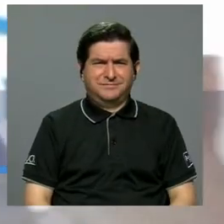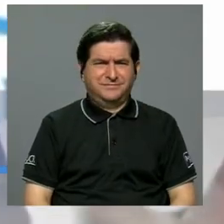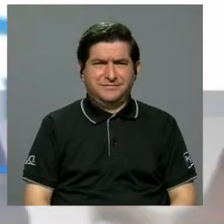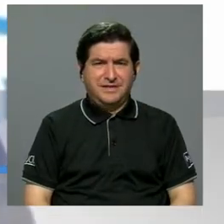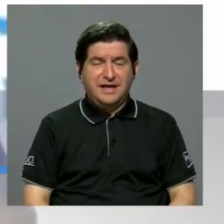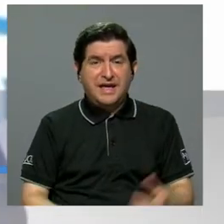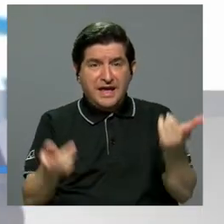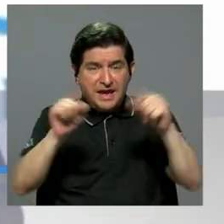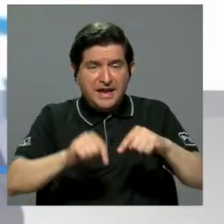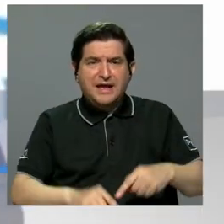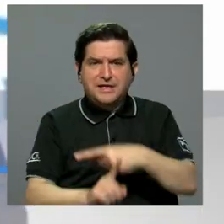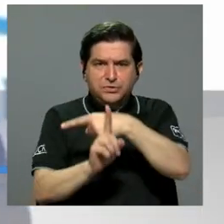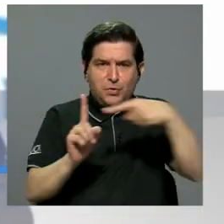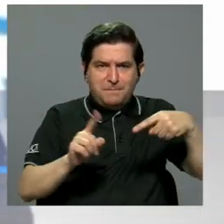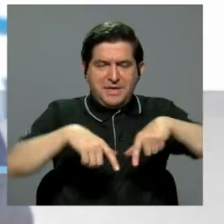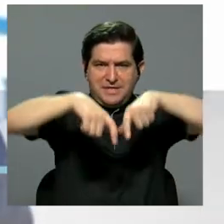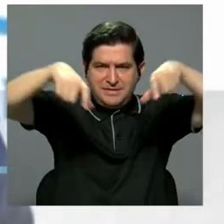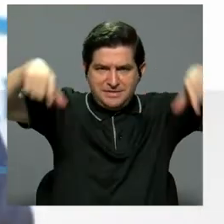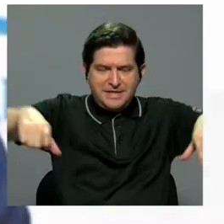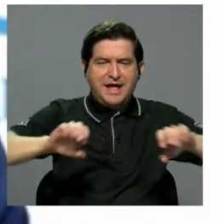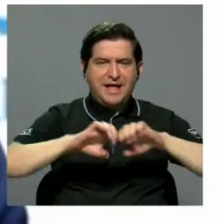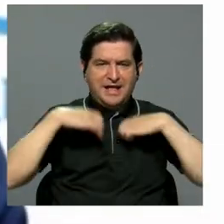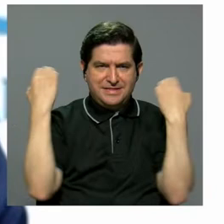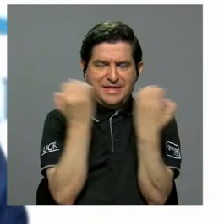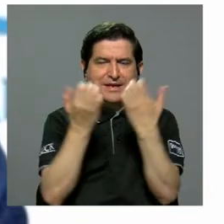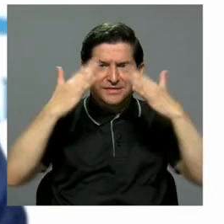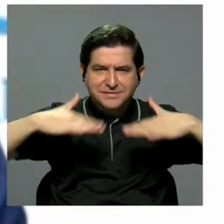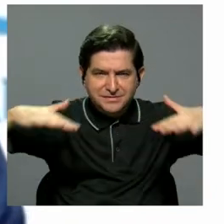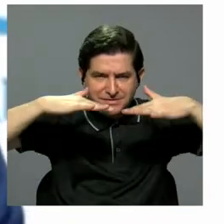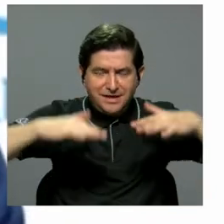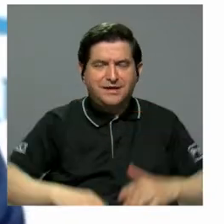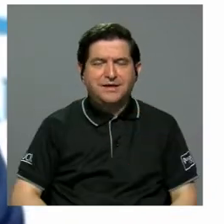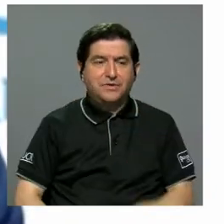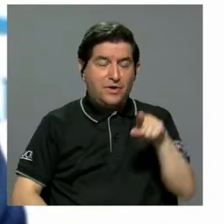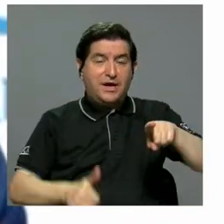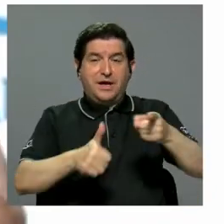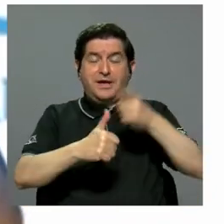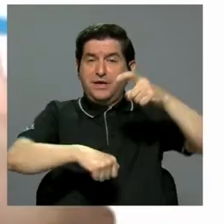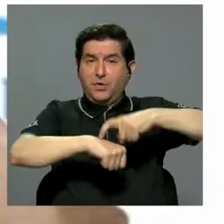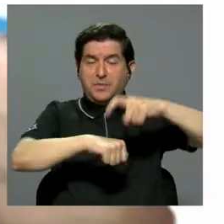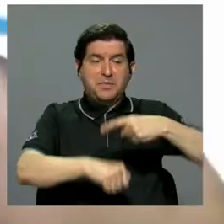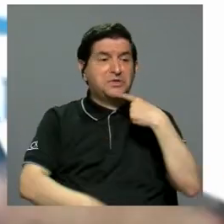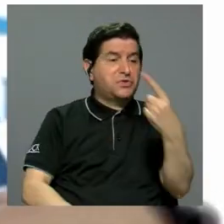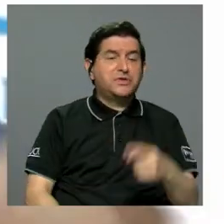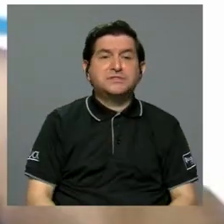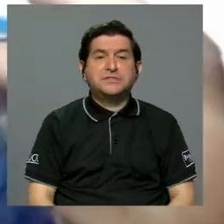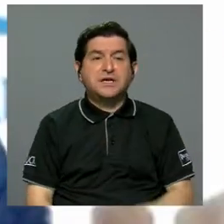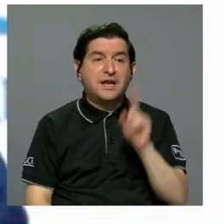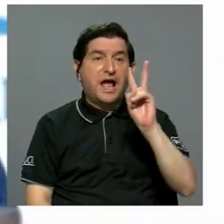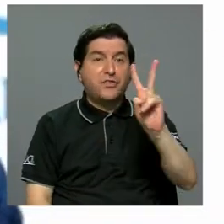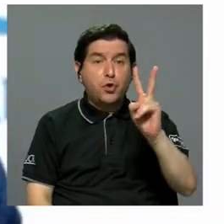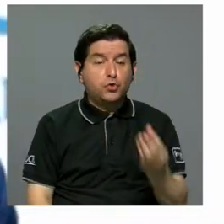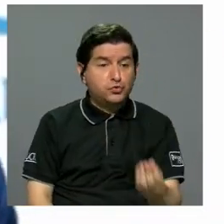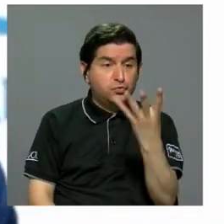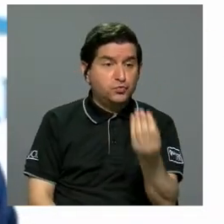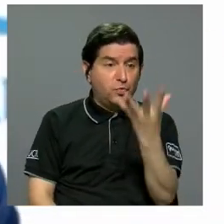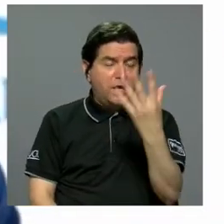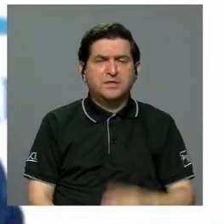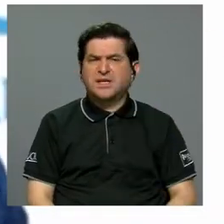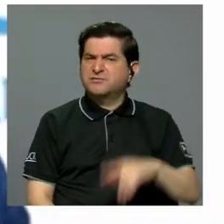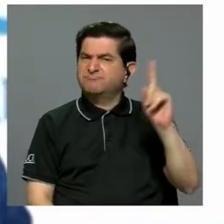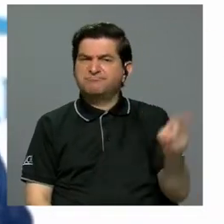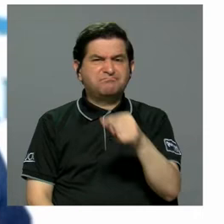en la mitad de la cancha del estadio ecológico, donde inicialmente se han dicho que habían dos nacientes,